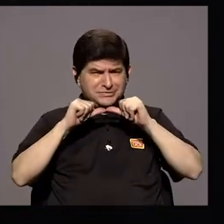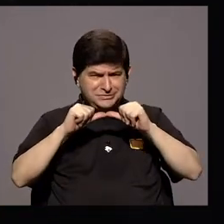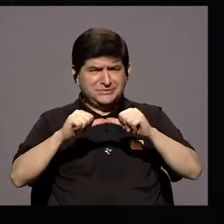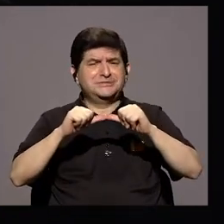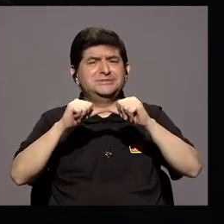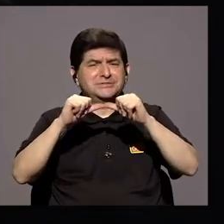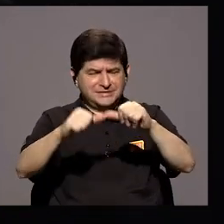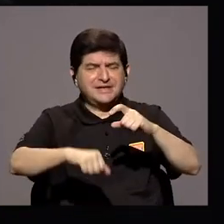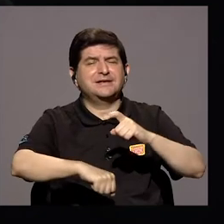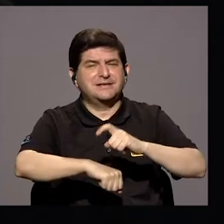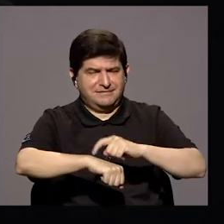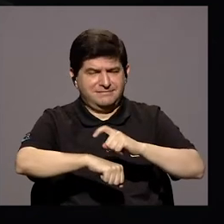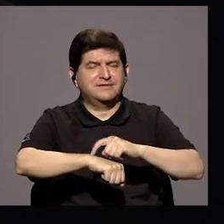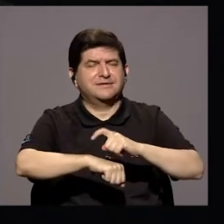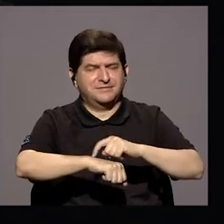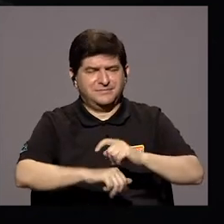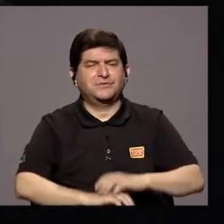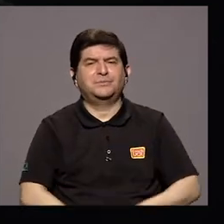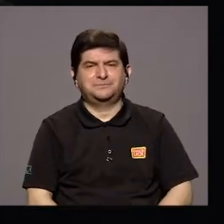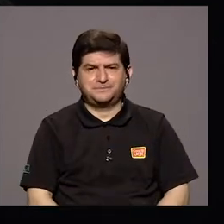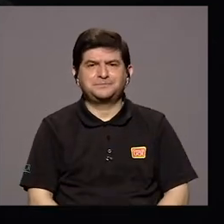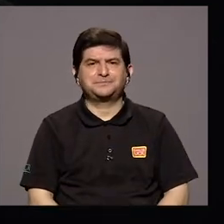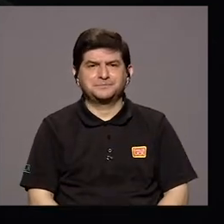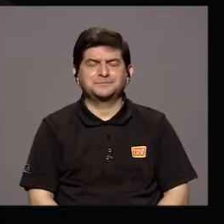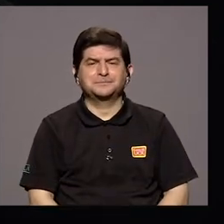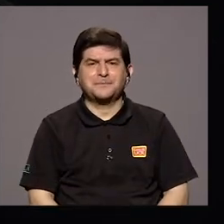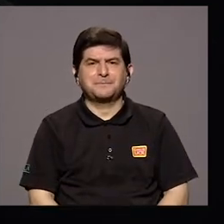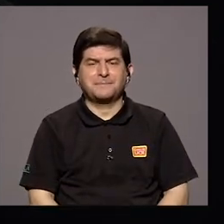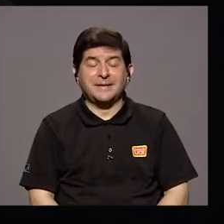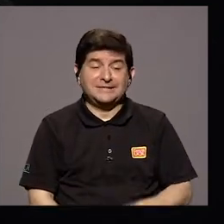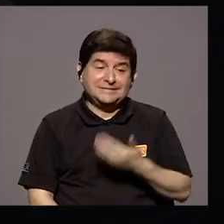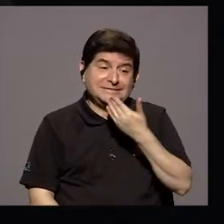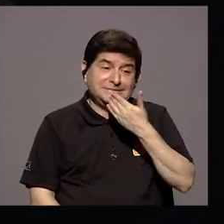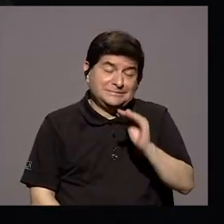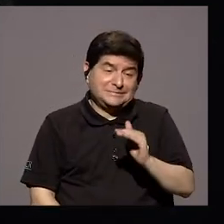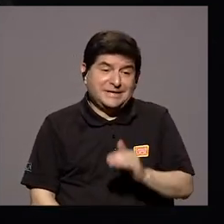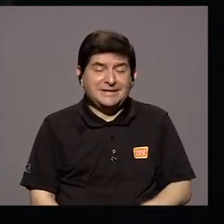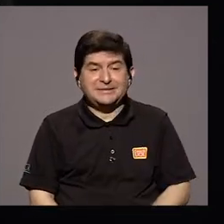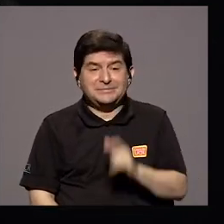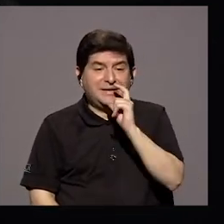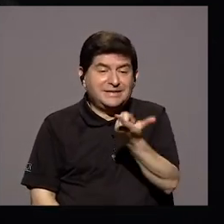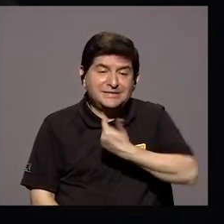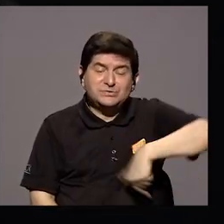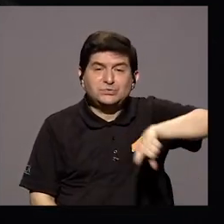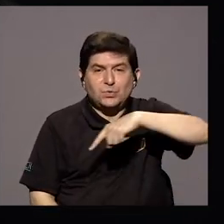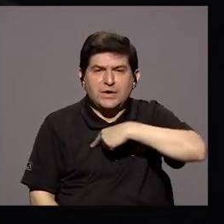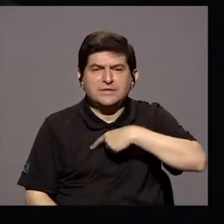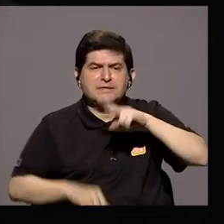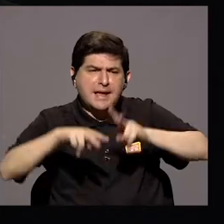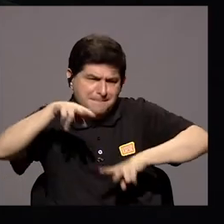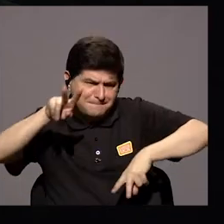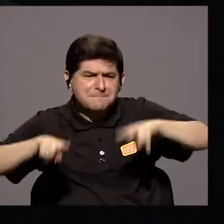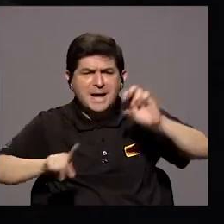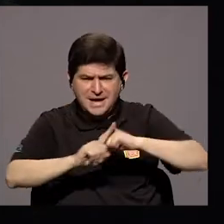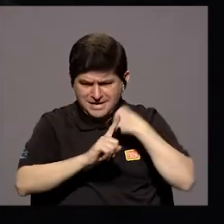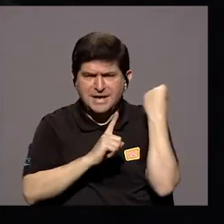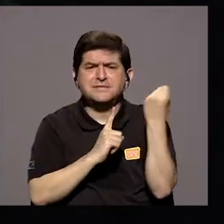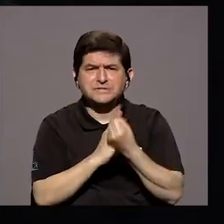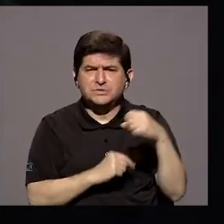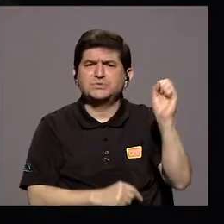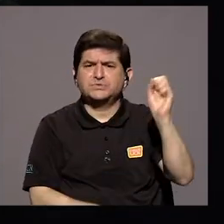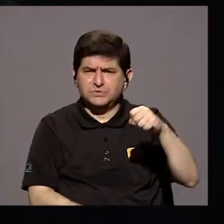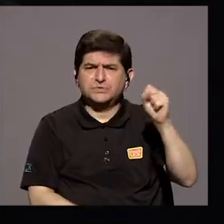mucho tiempo más Para mala fortuna nuestra Ha variado, las condiciones han